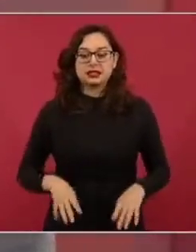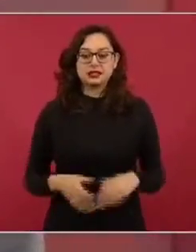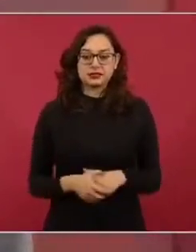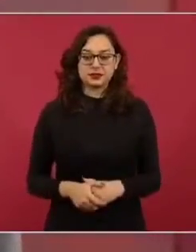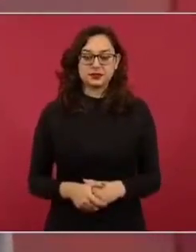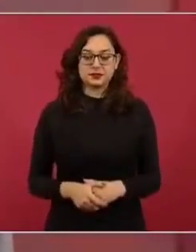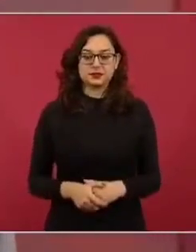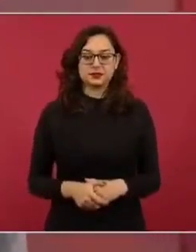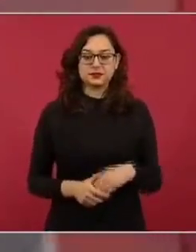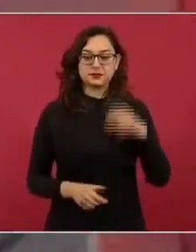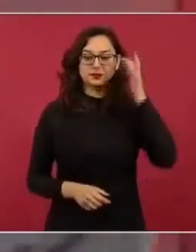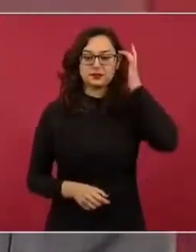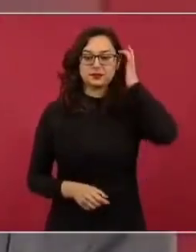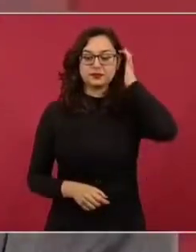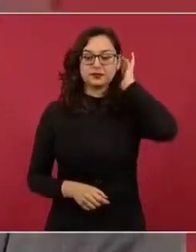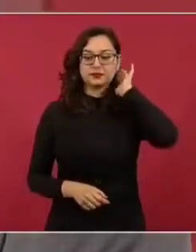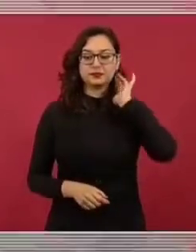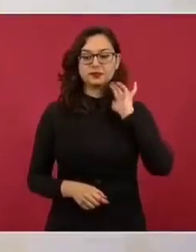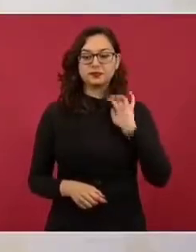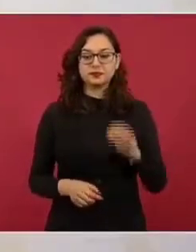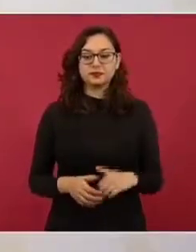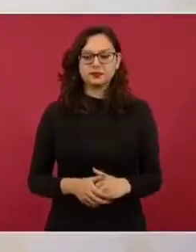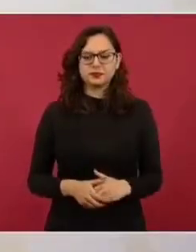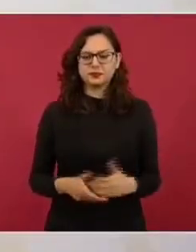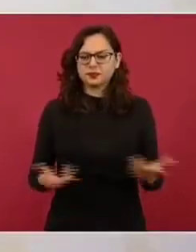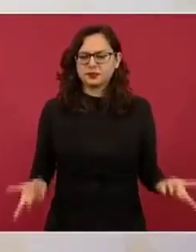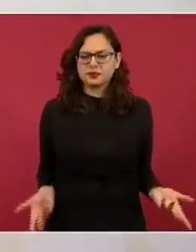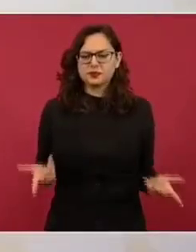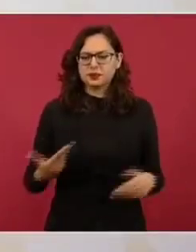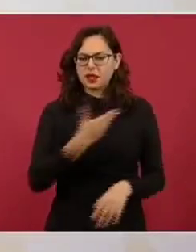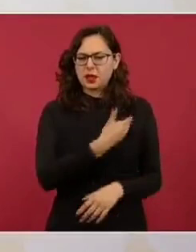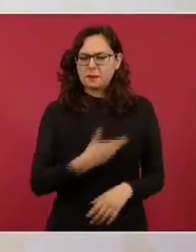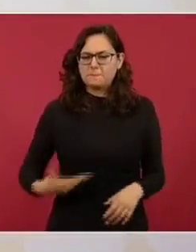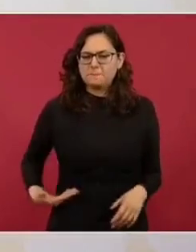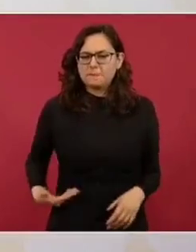presidente, ¿por qué tiene que proteger?